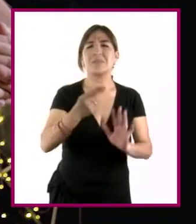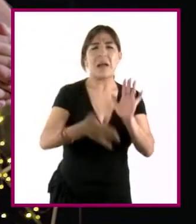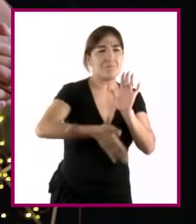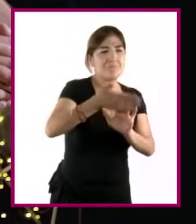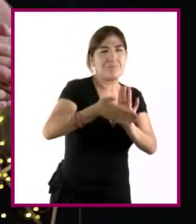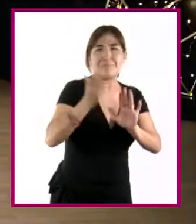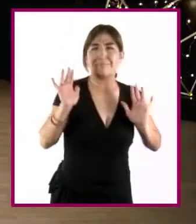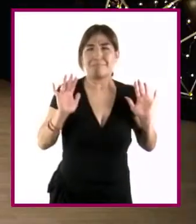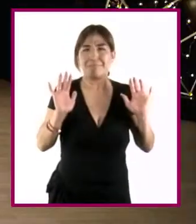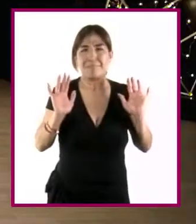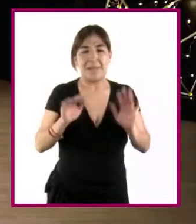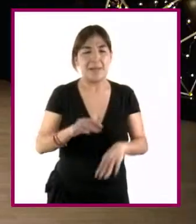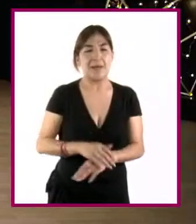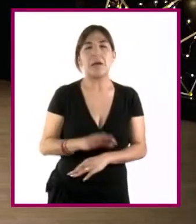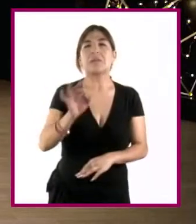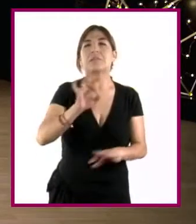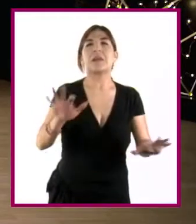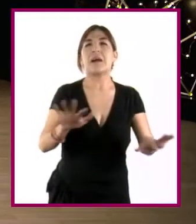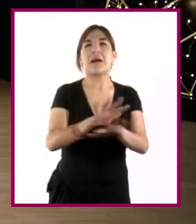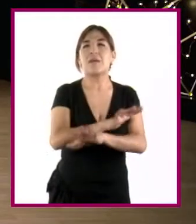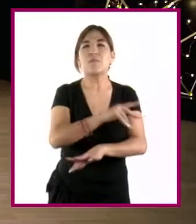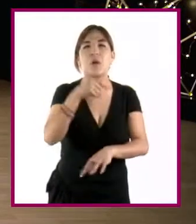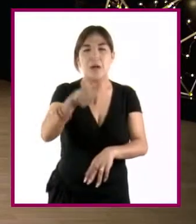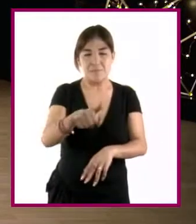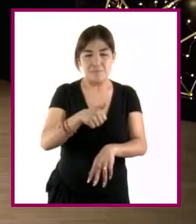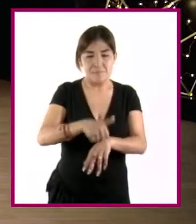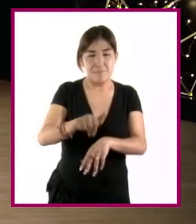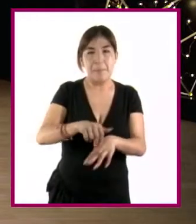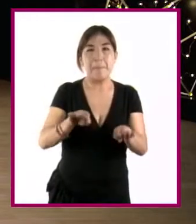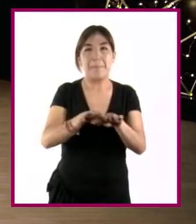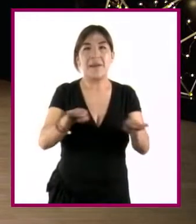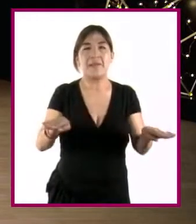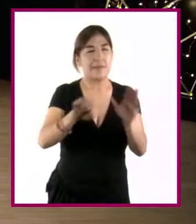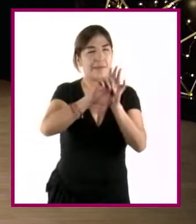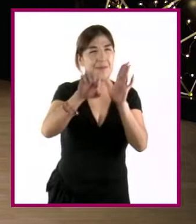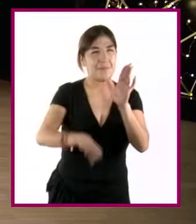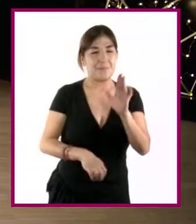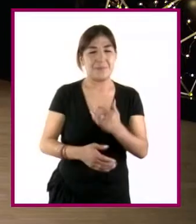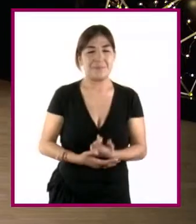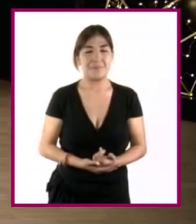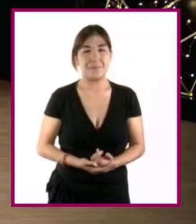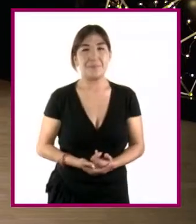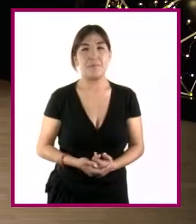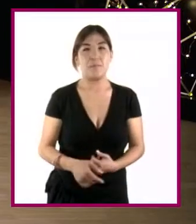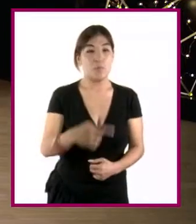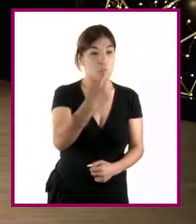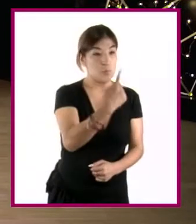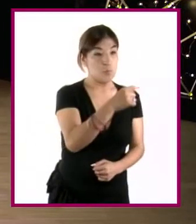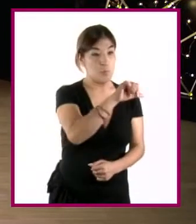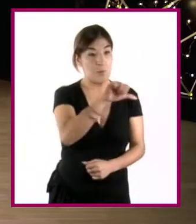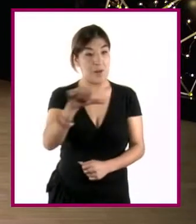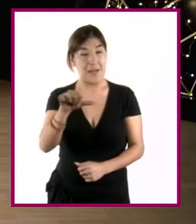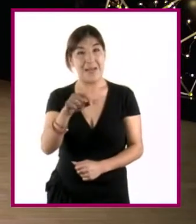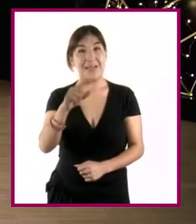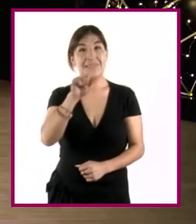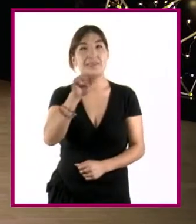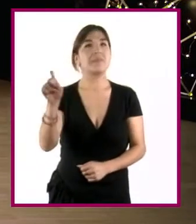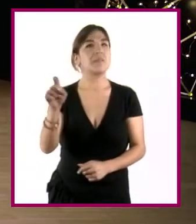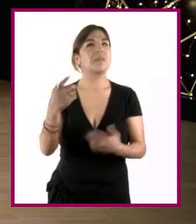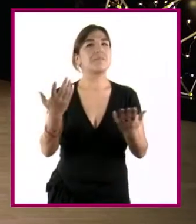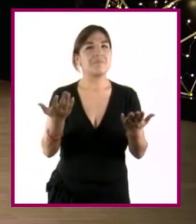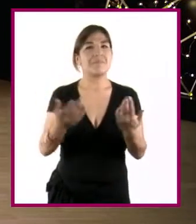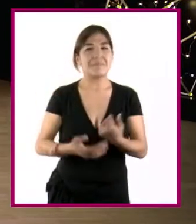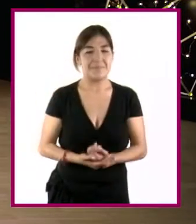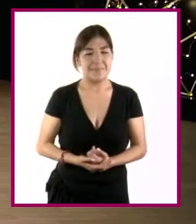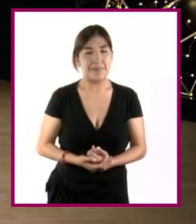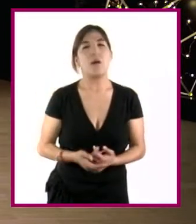creen que pase si cambiamos el factor de escala? Por ejemplo, si la escala del plano fuera de 1 a 100... Entonces hacemos las